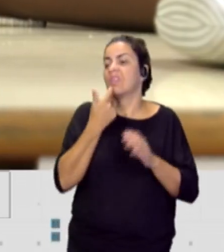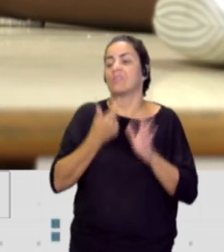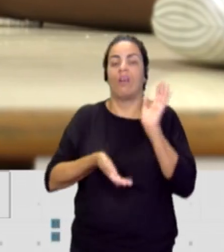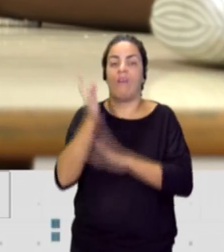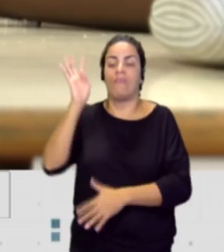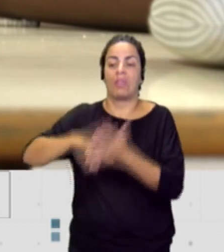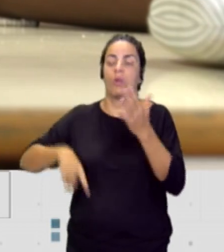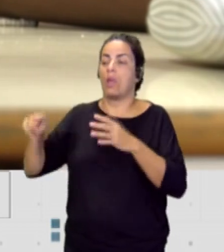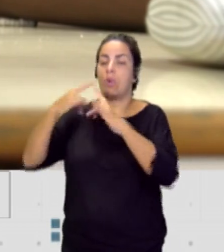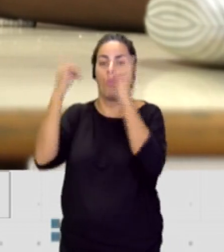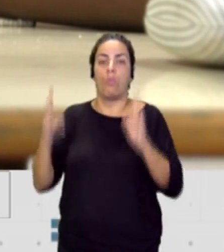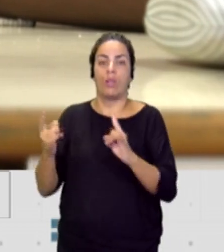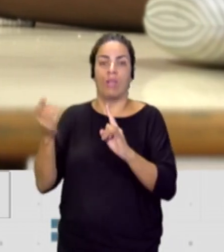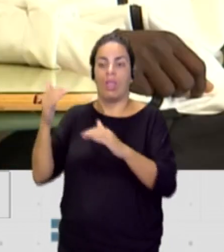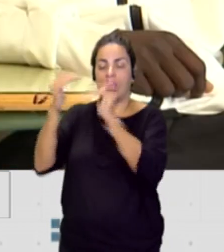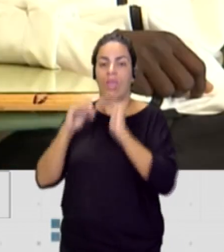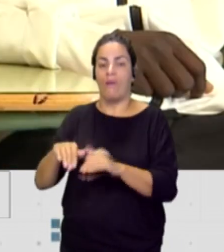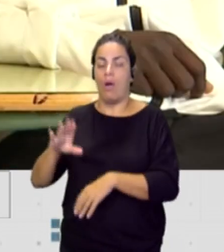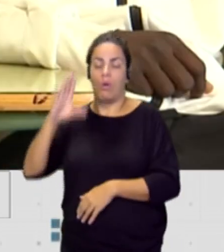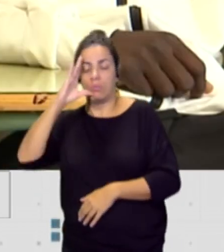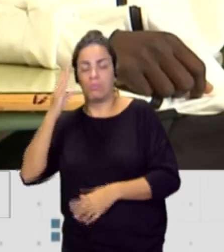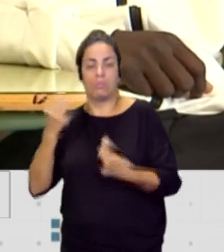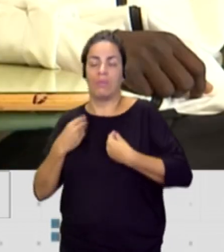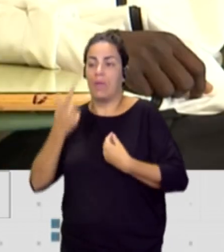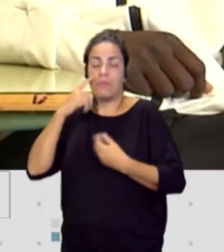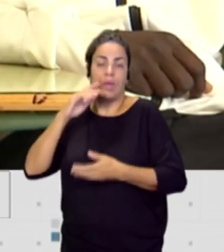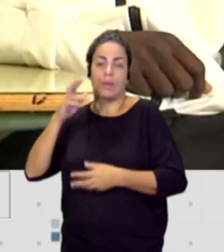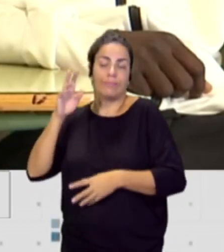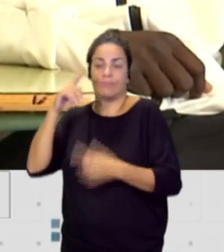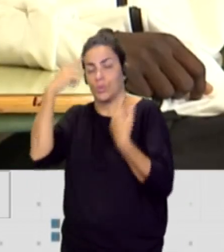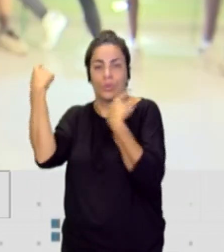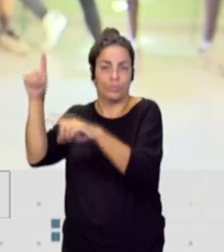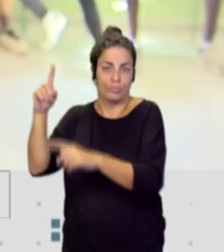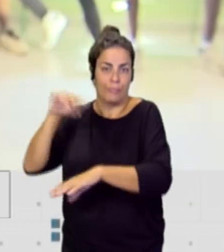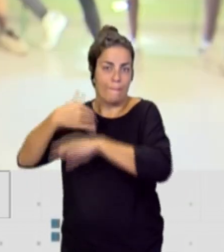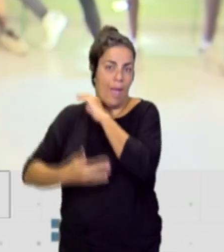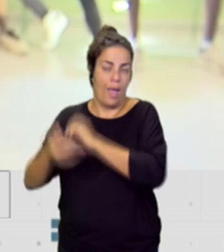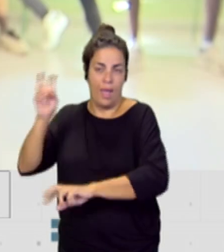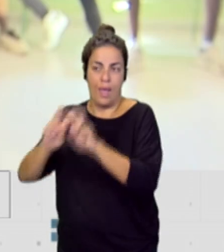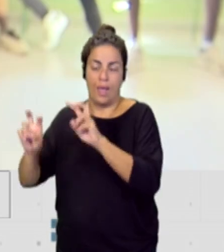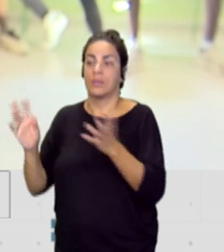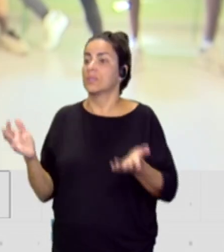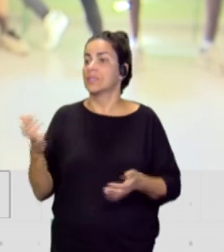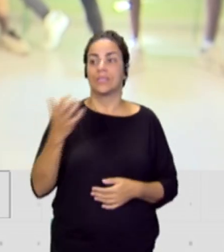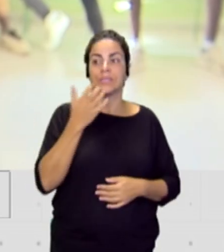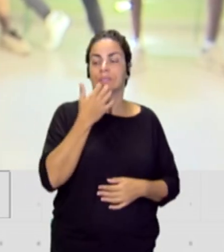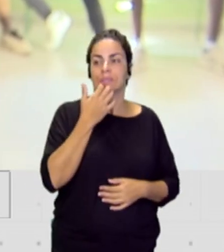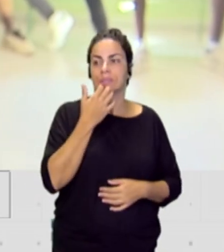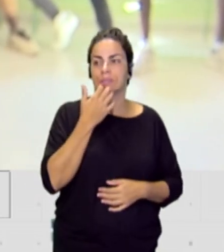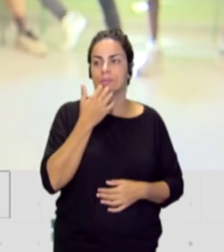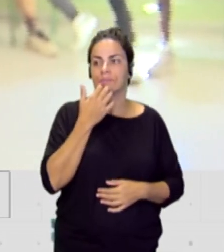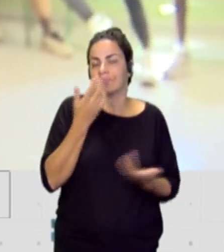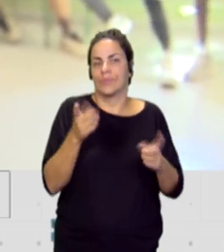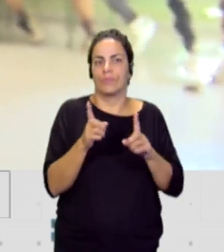vida. Y ayer te decía que después de un año es ponerse de nuevo, si no en la casilla cero, en la casilla menos uno.